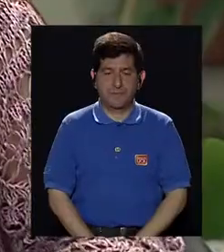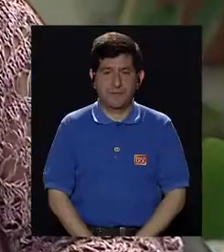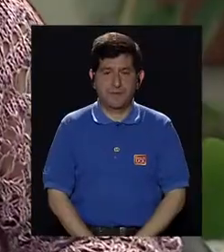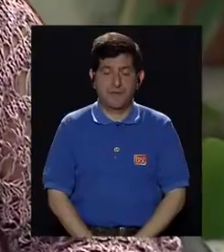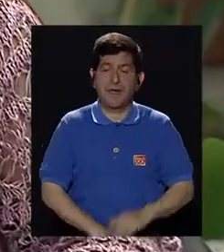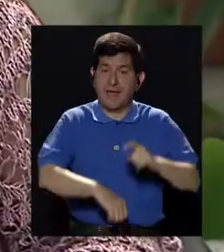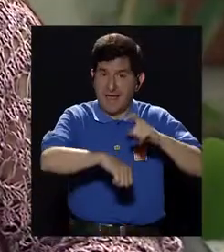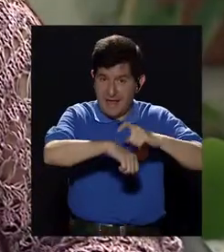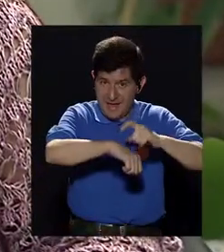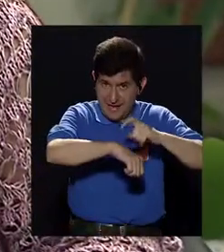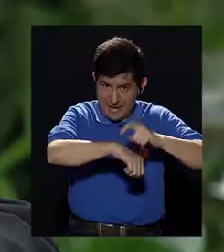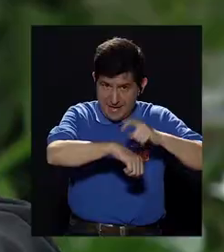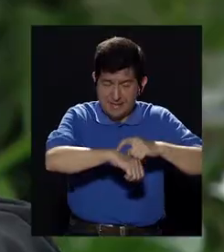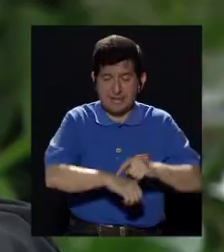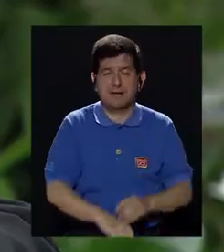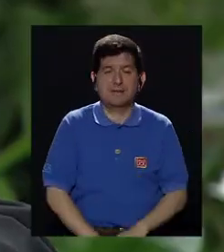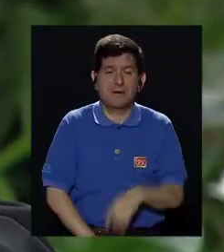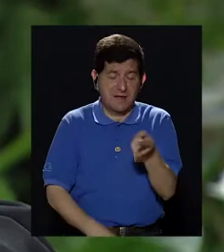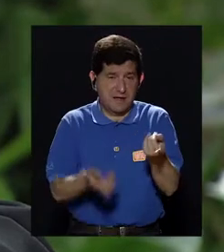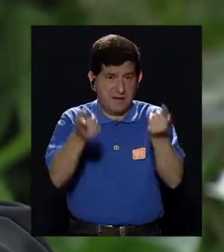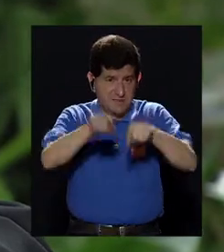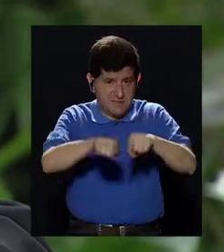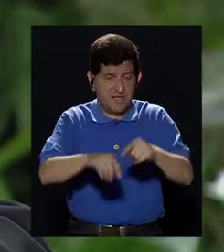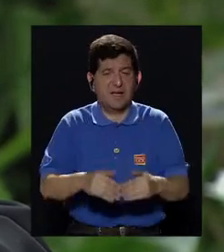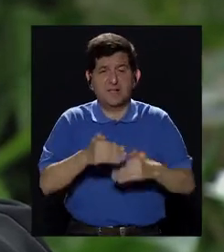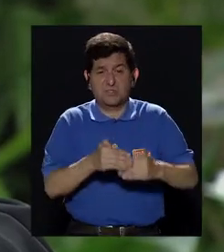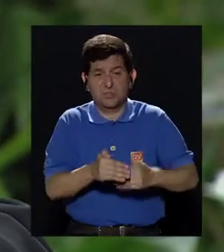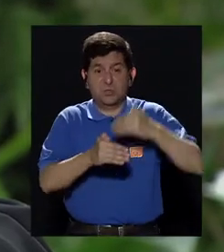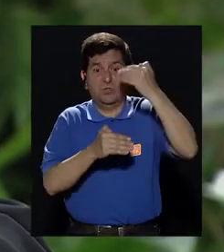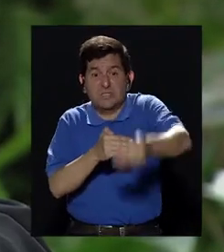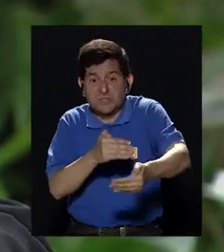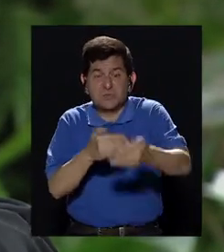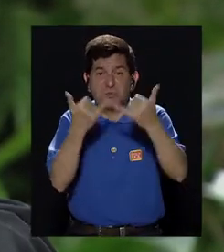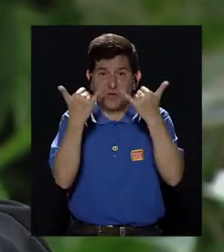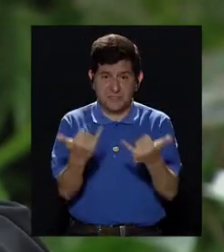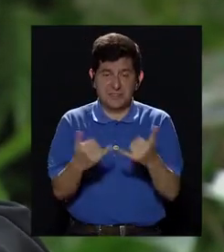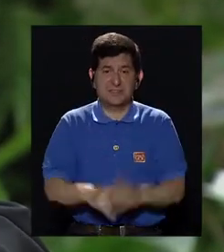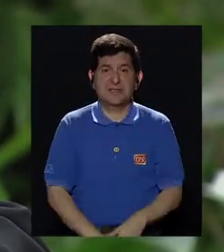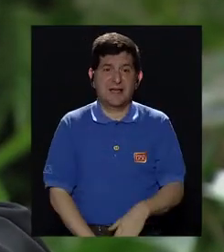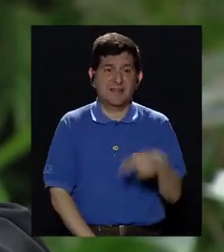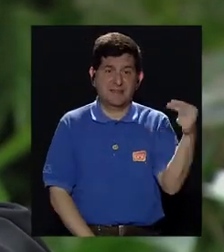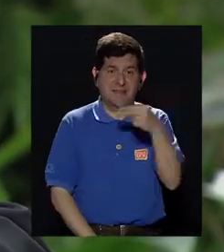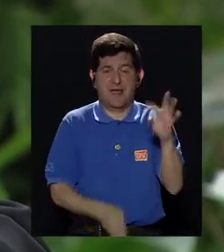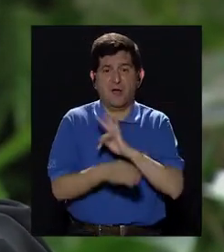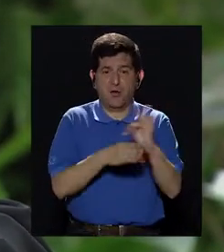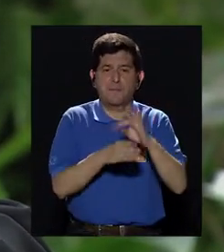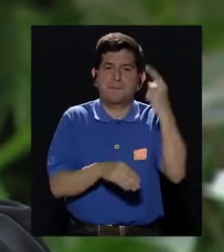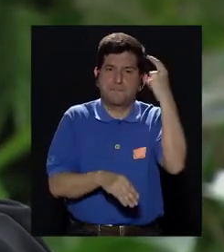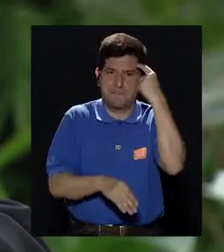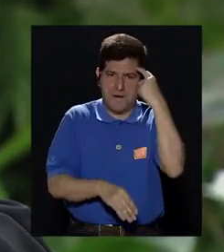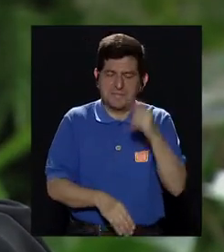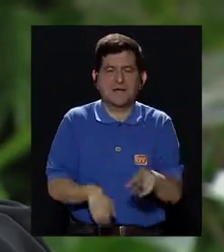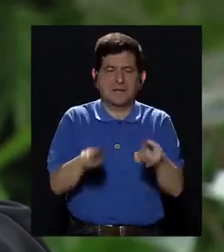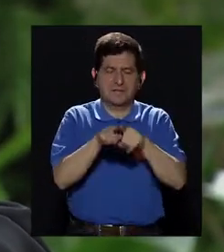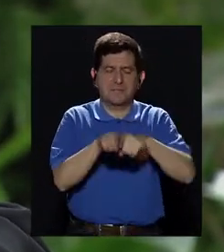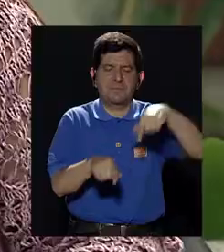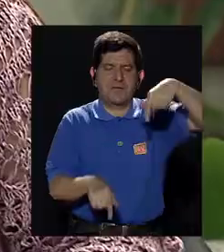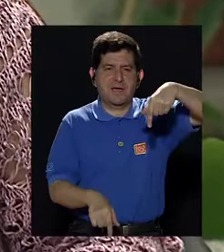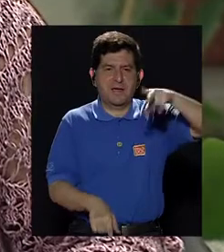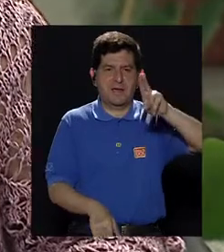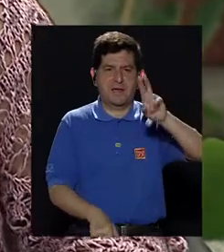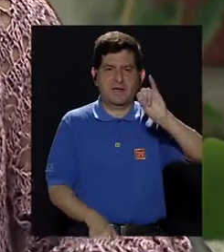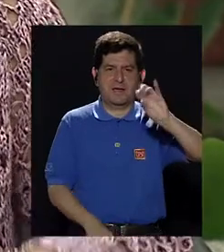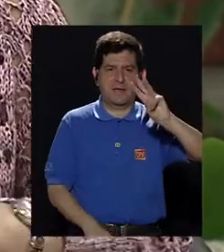Sí, y en etapas avanzadas después de la hormonoterapia, podemos pensar en la quimioterapia.